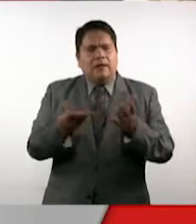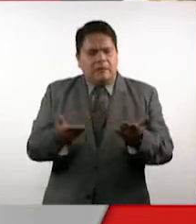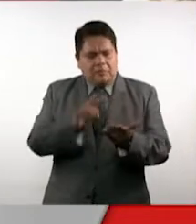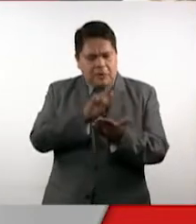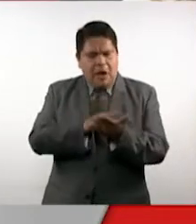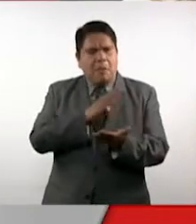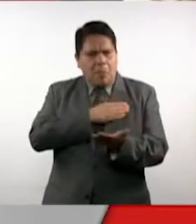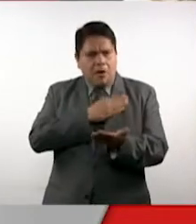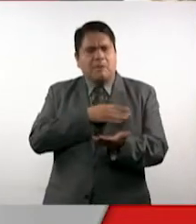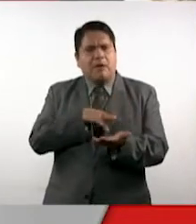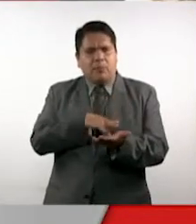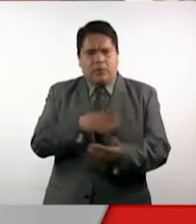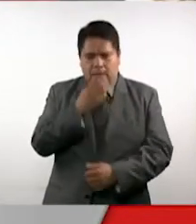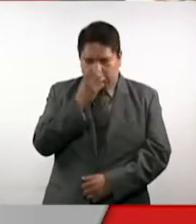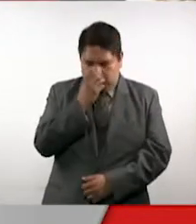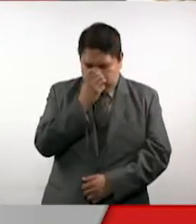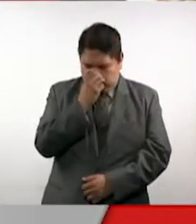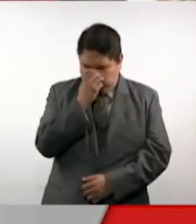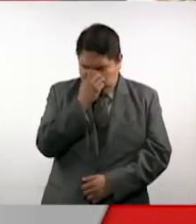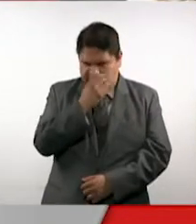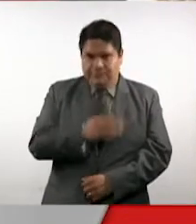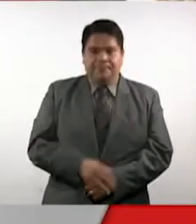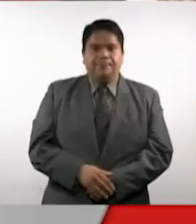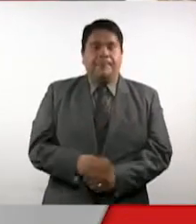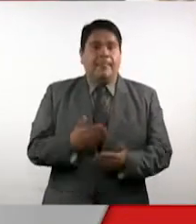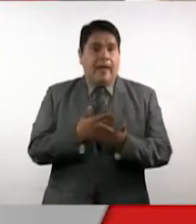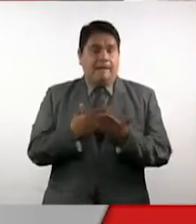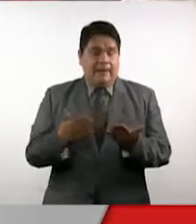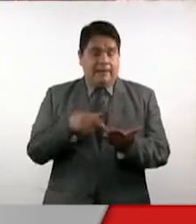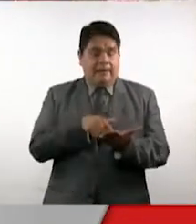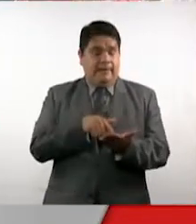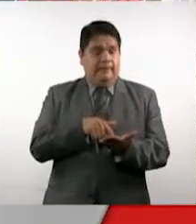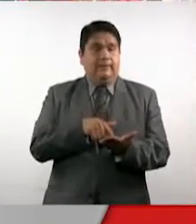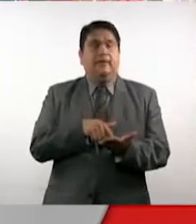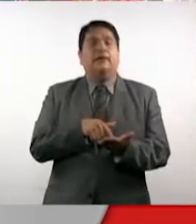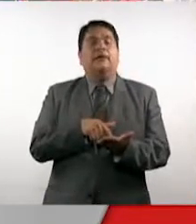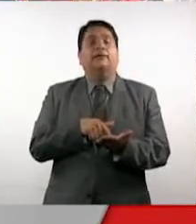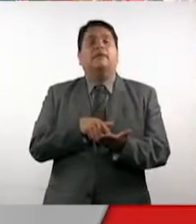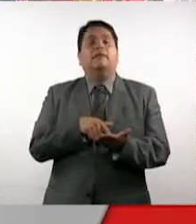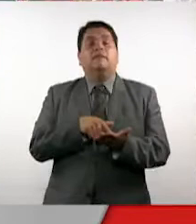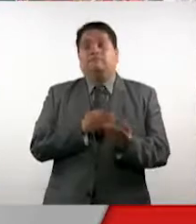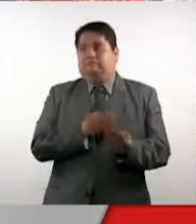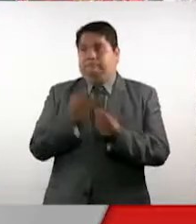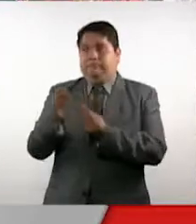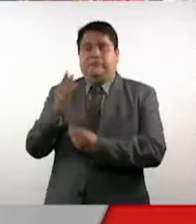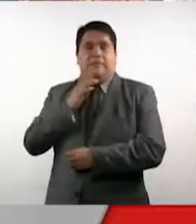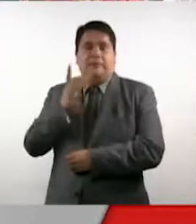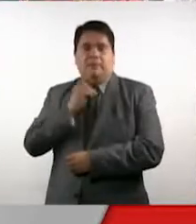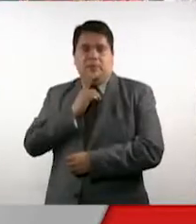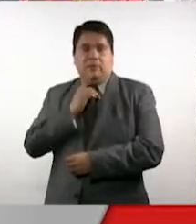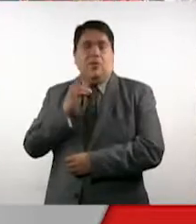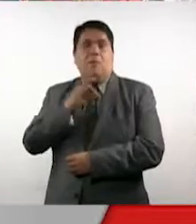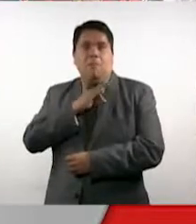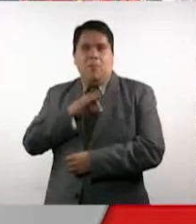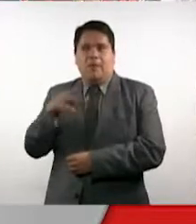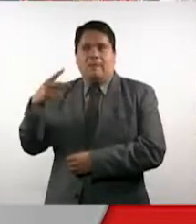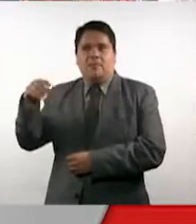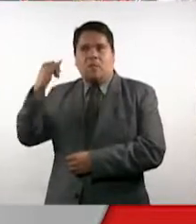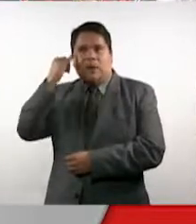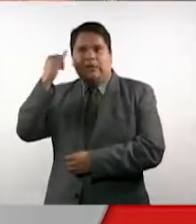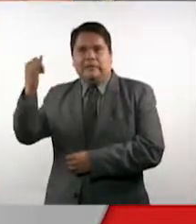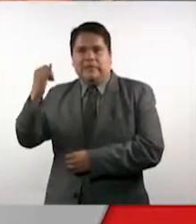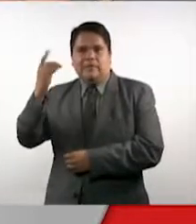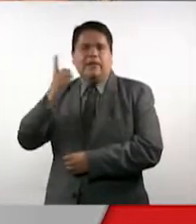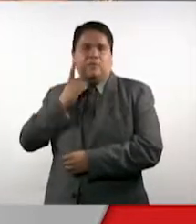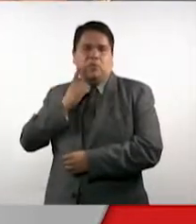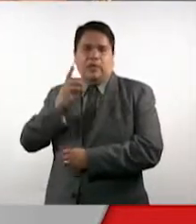La legisladora dijo que se espera que cuando la minuta llegue a la Cámara de Diputados, sea incorporada la iniciativa de reforma constitucional en